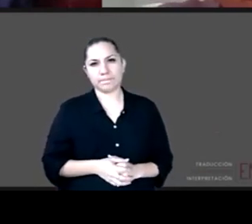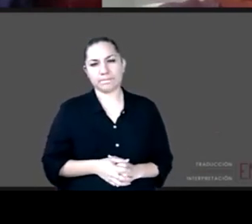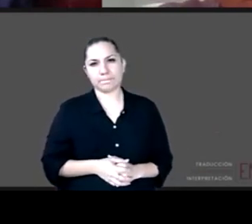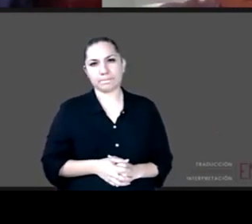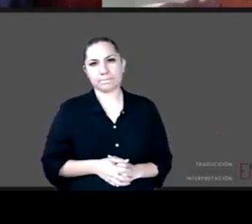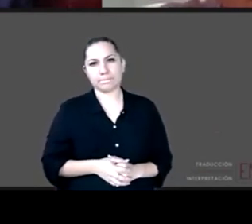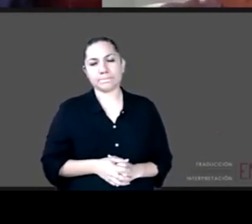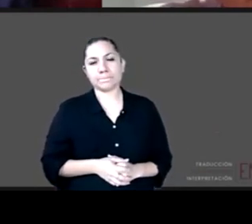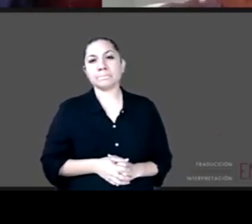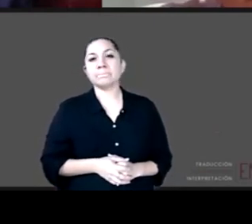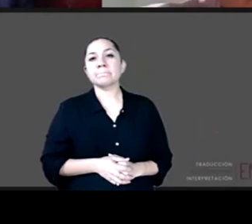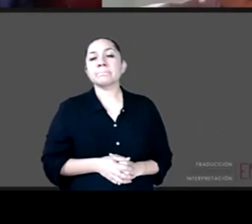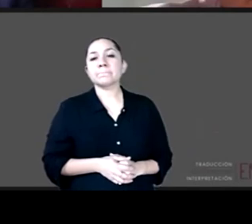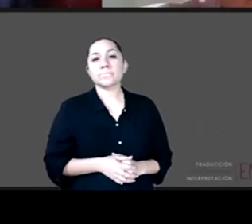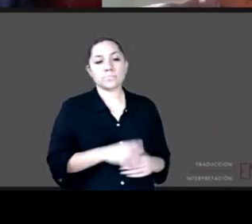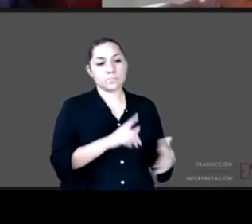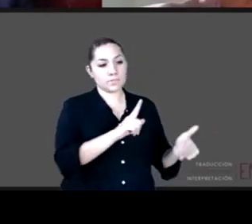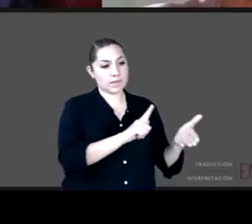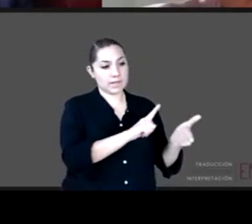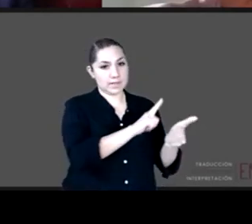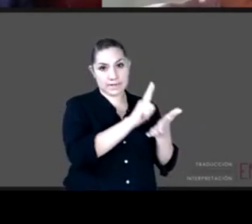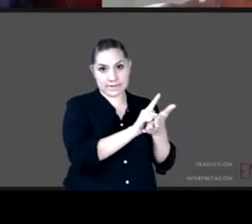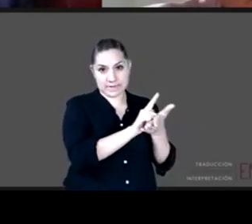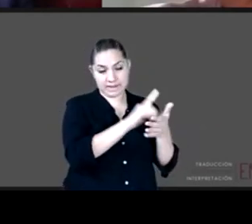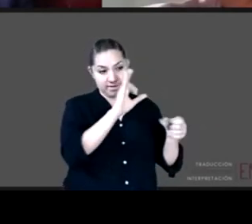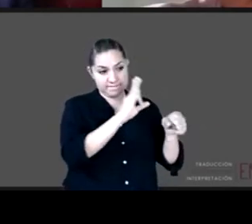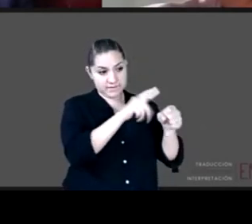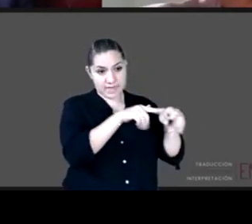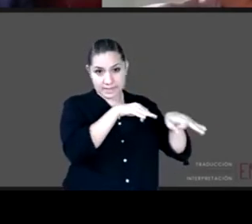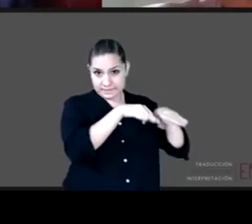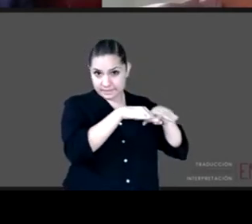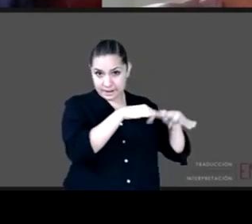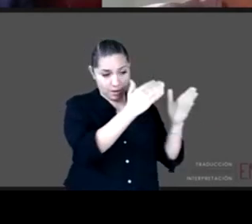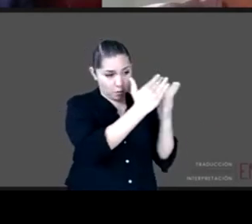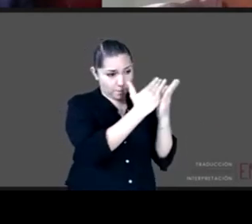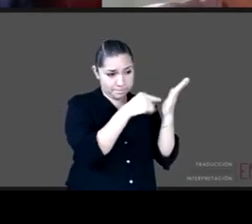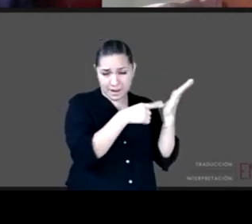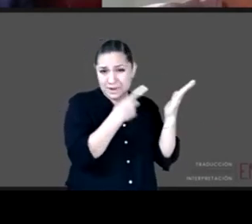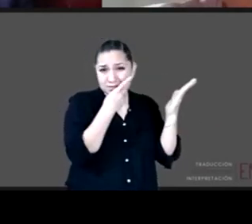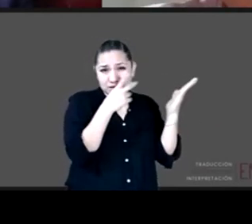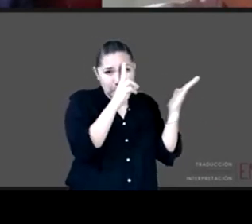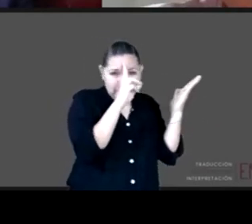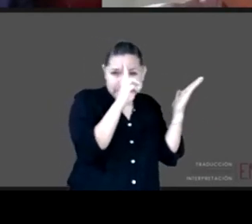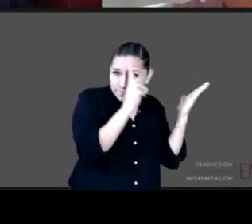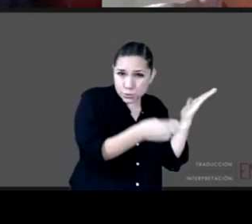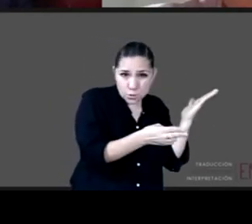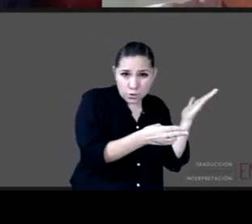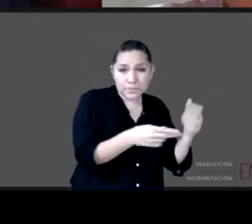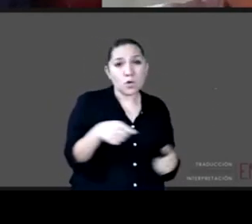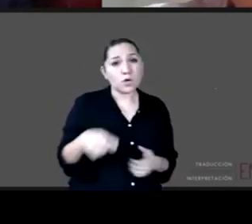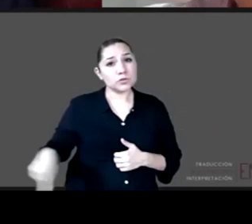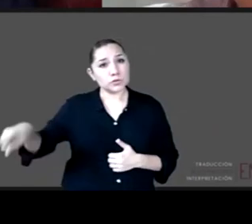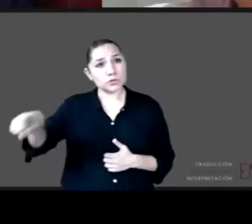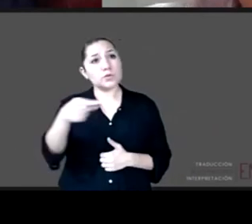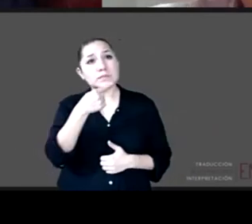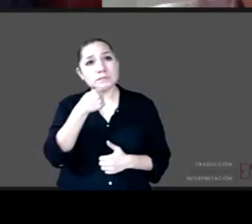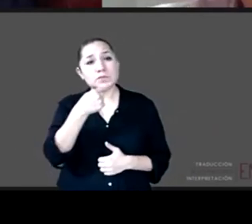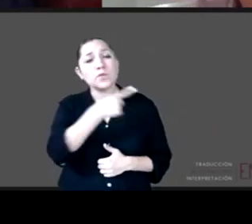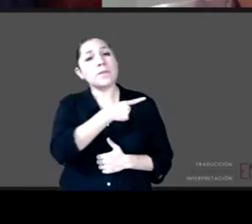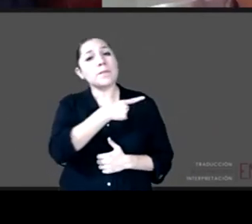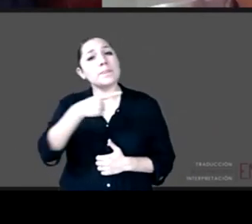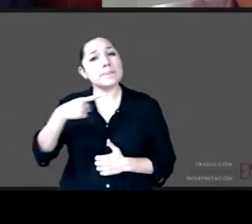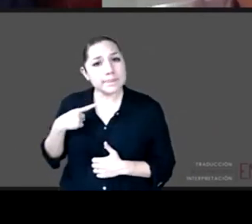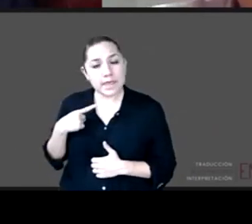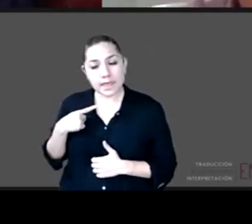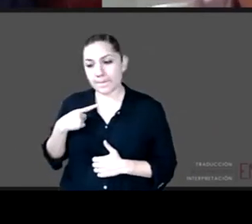los niños debían estar en las escuelas y antes de los 18 años debían estar escolarizados tiempo completo hay una realidad